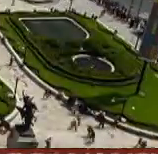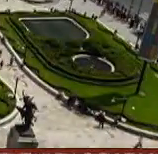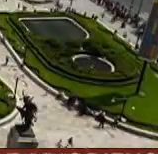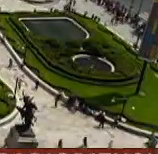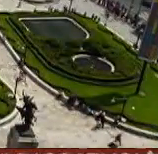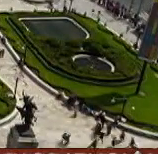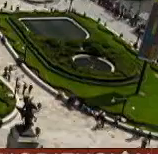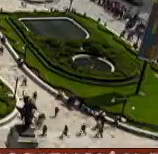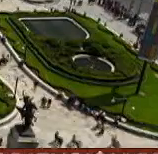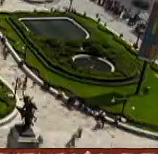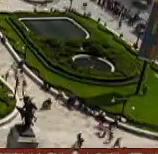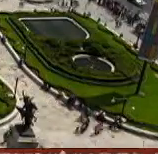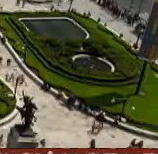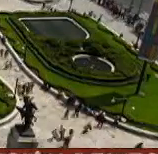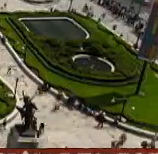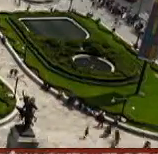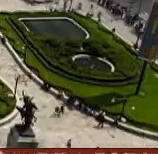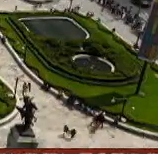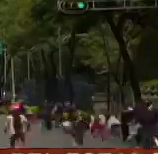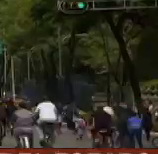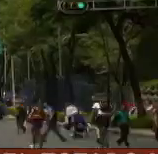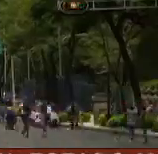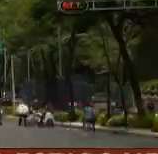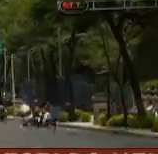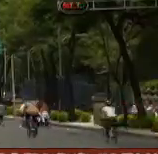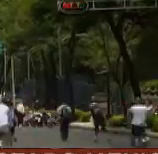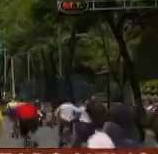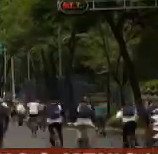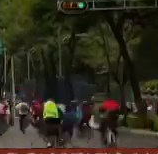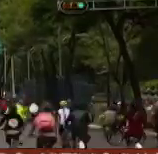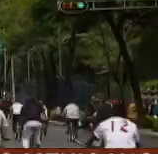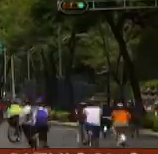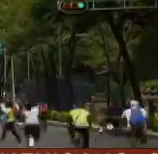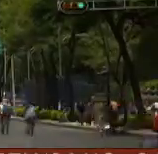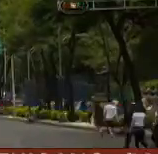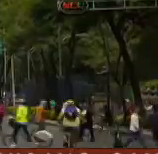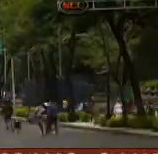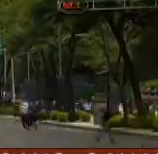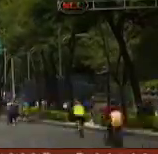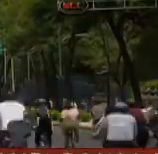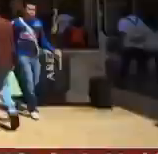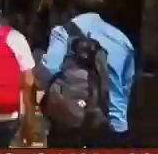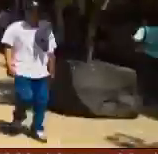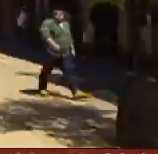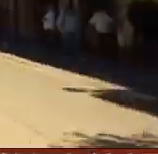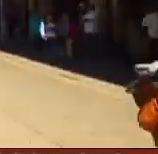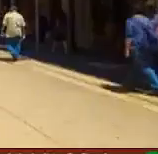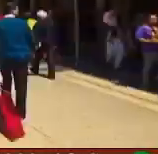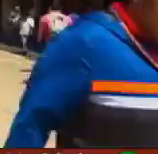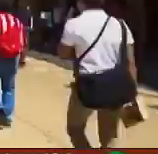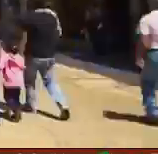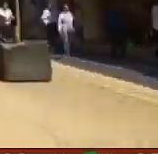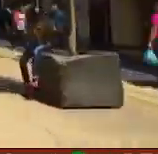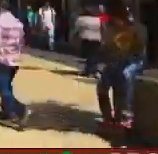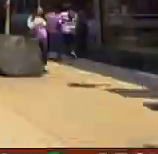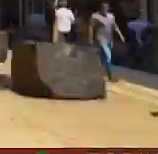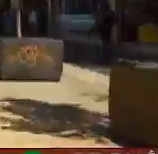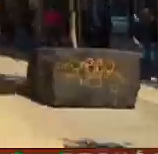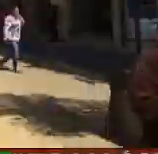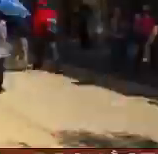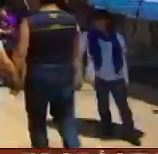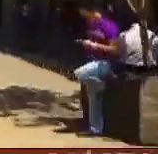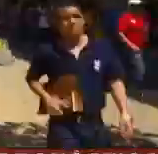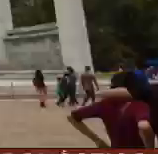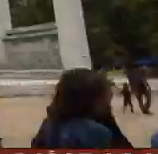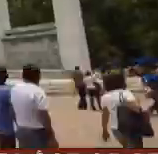ser el representante de la lengua en la que el pueblo mexicano se expresa ser el director de la academia en la